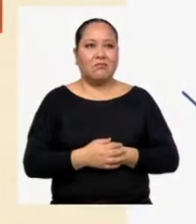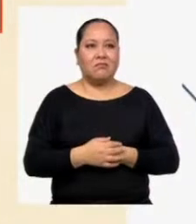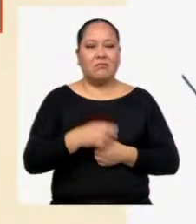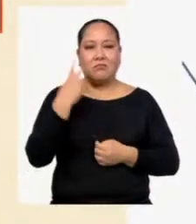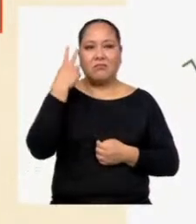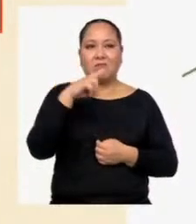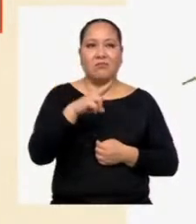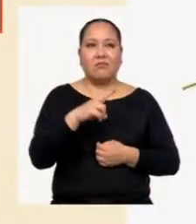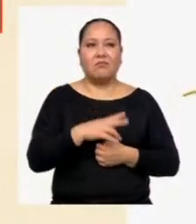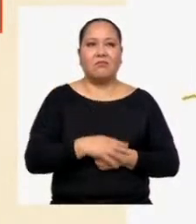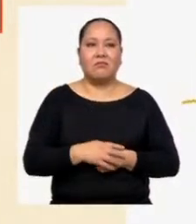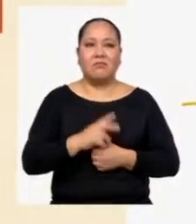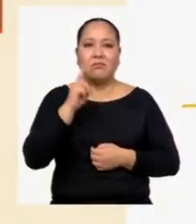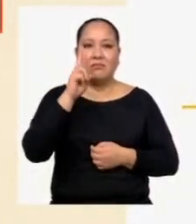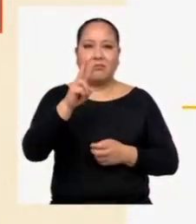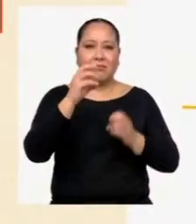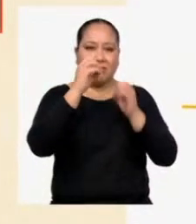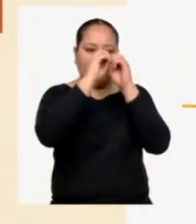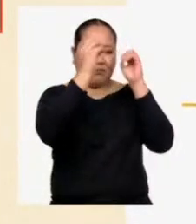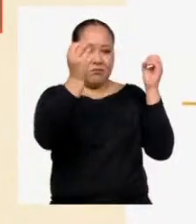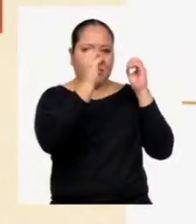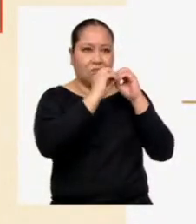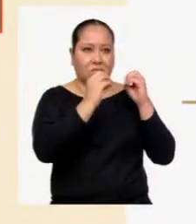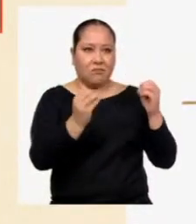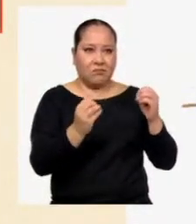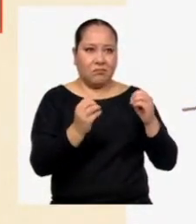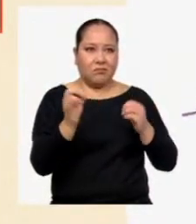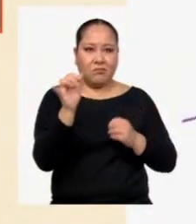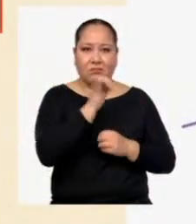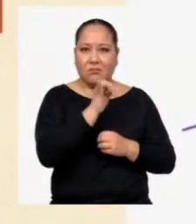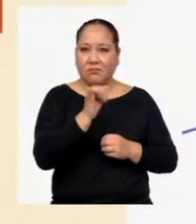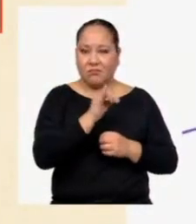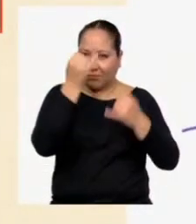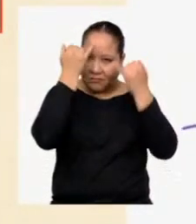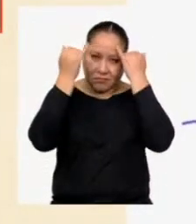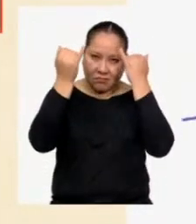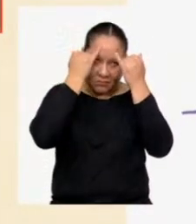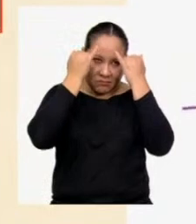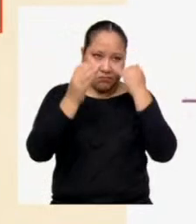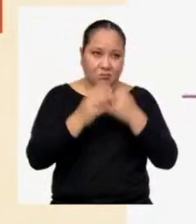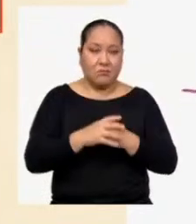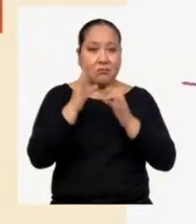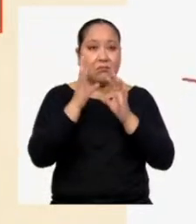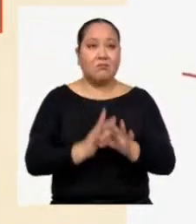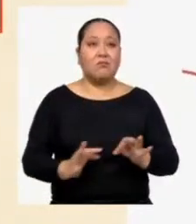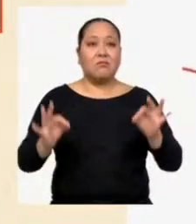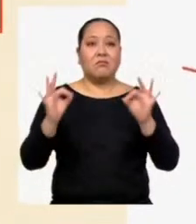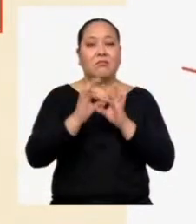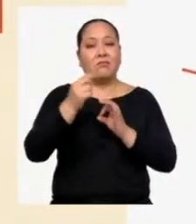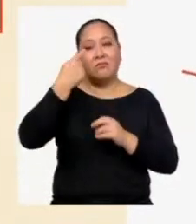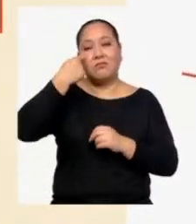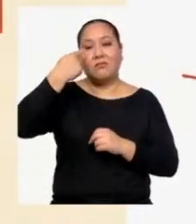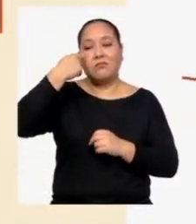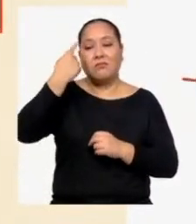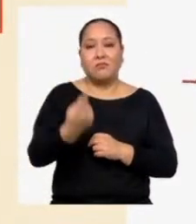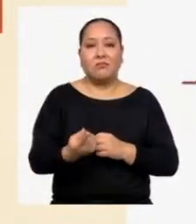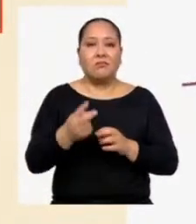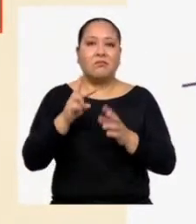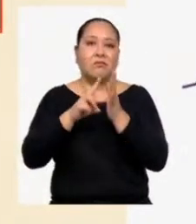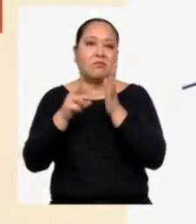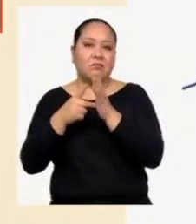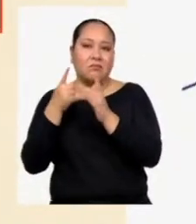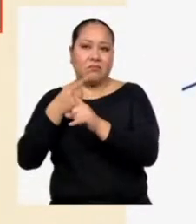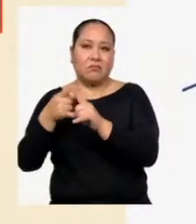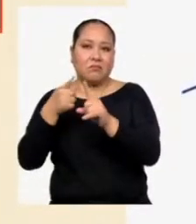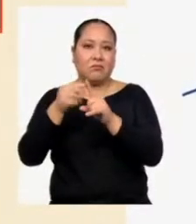das cuenta de que las dos primeras oraciones se refieren a lo mismo? ¿A qué es importante conocer qué es la diversidad